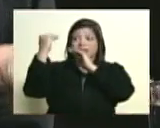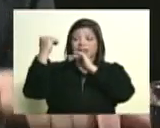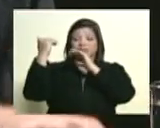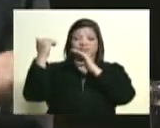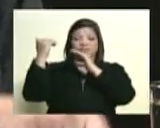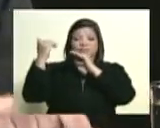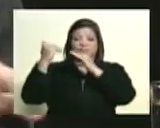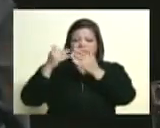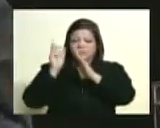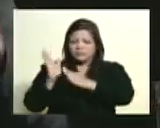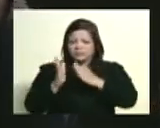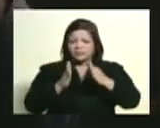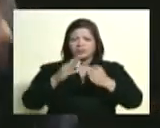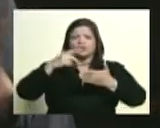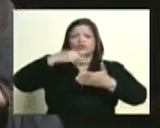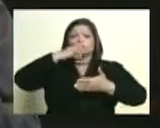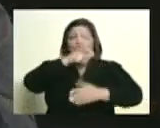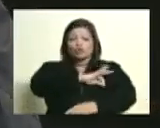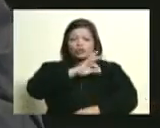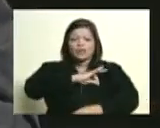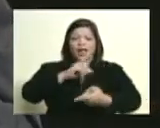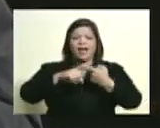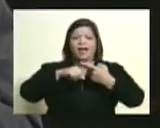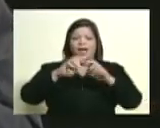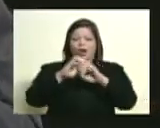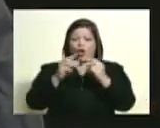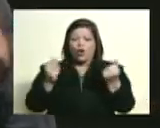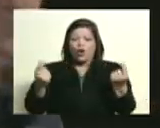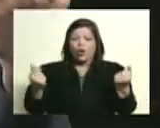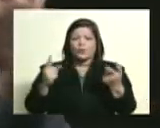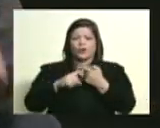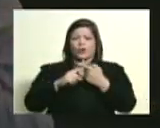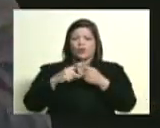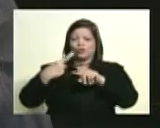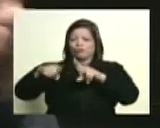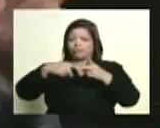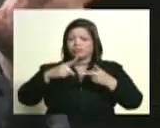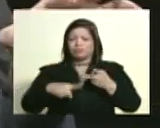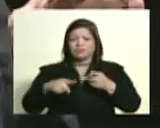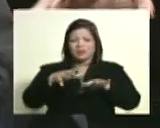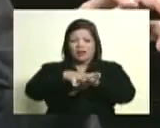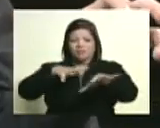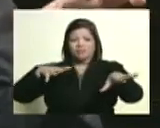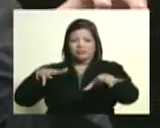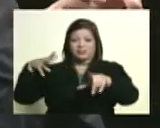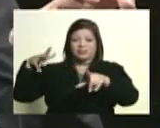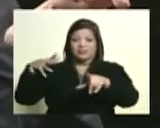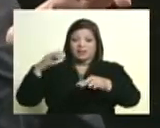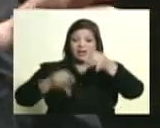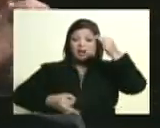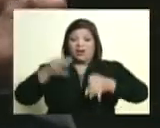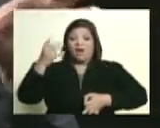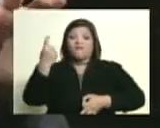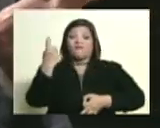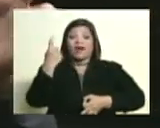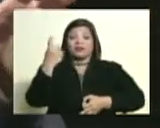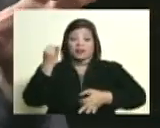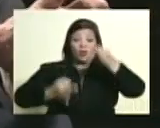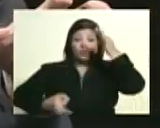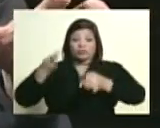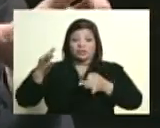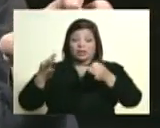político, social y económico fundado en la dominación de las mayorías, en la injusticia, en la